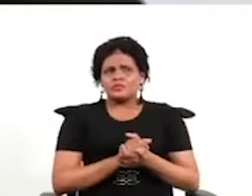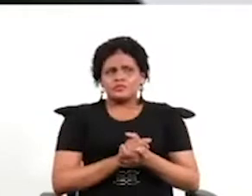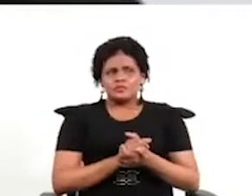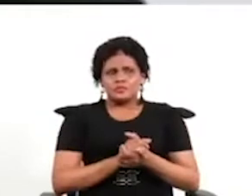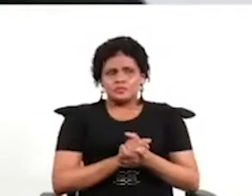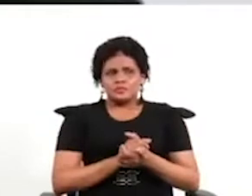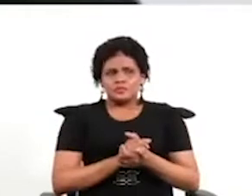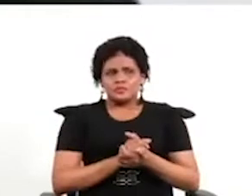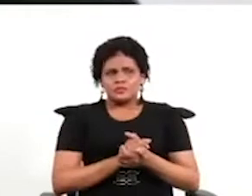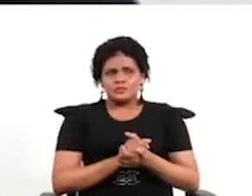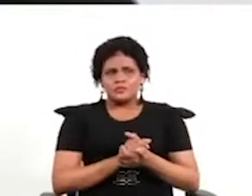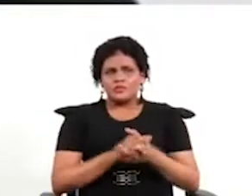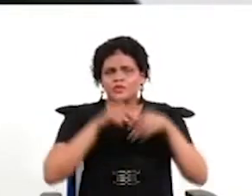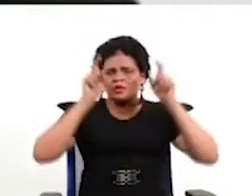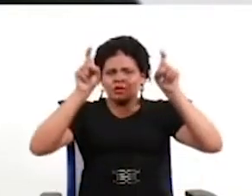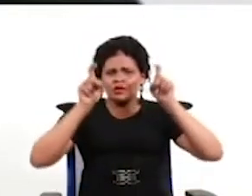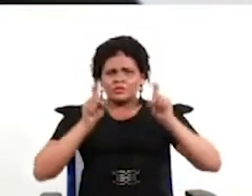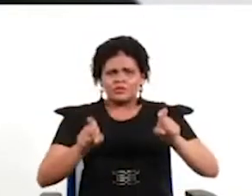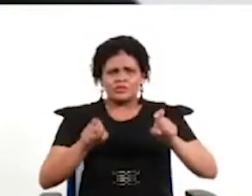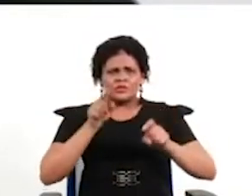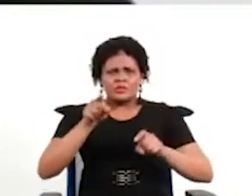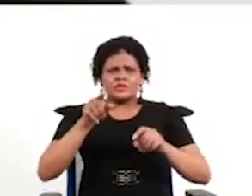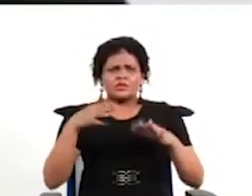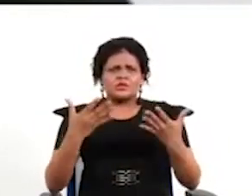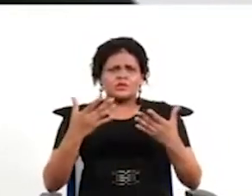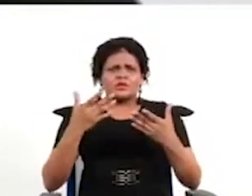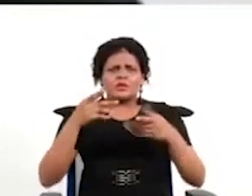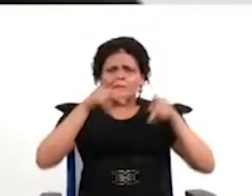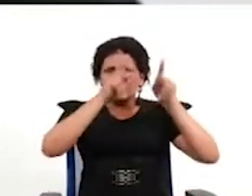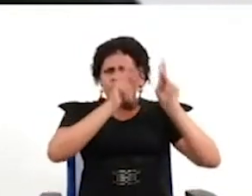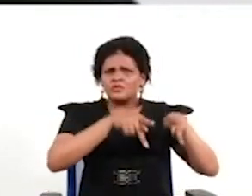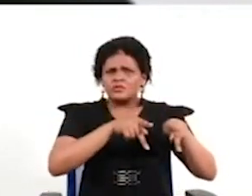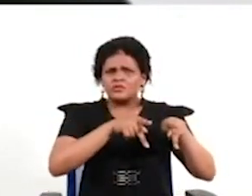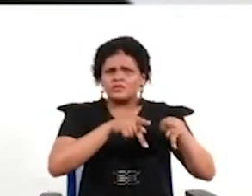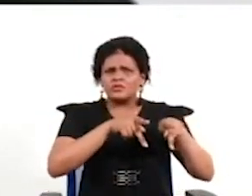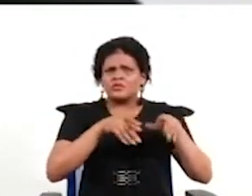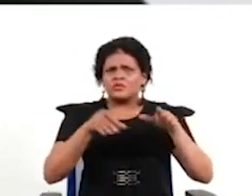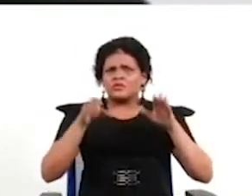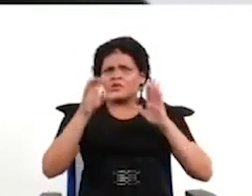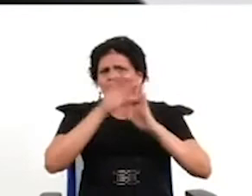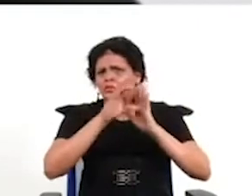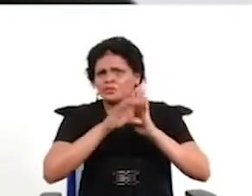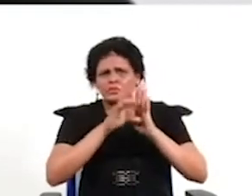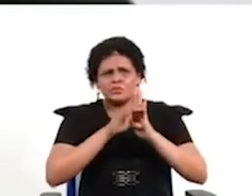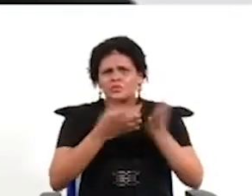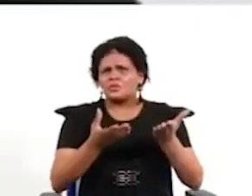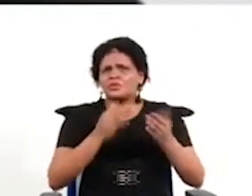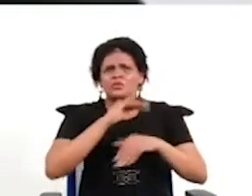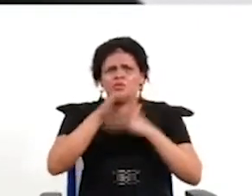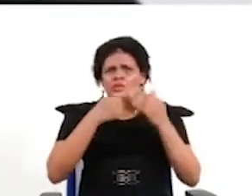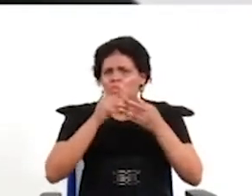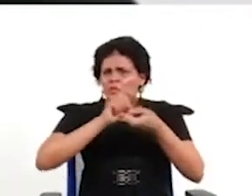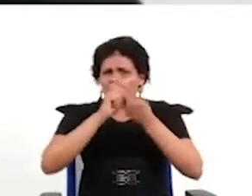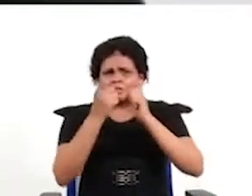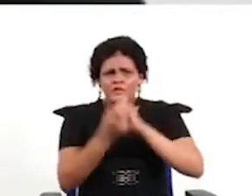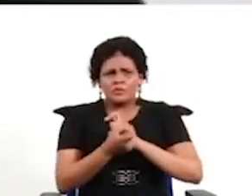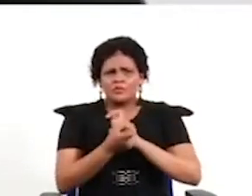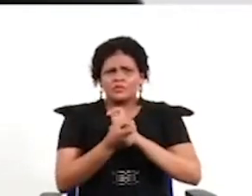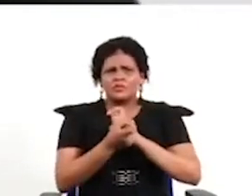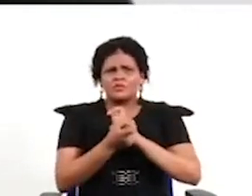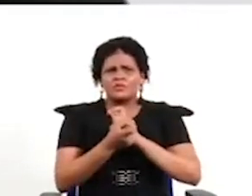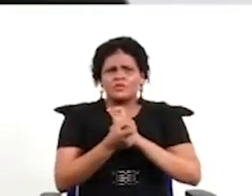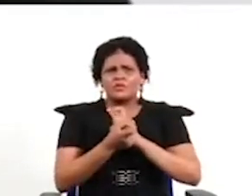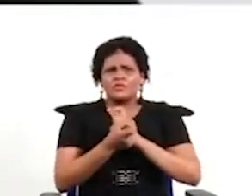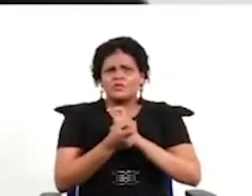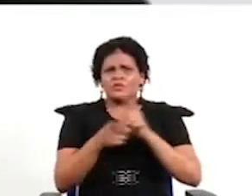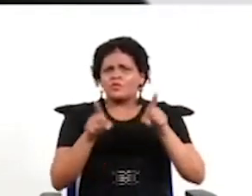de la educación de la ciudadanía sobre qué consiste una constitución y en qué consiste el proceso de cambio y cuáles son cuáles